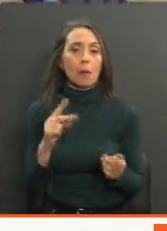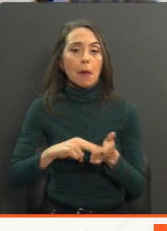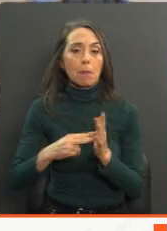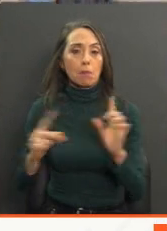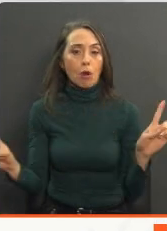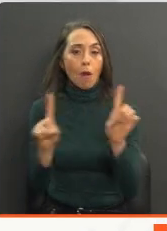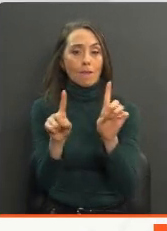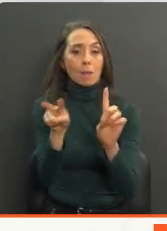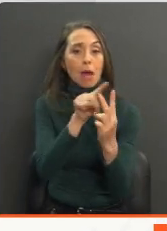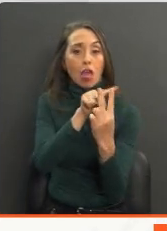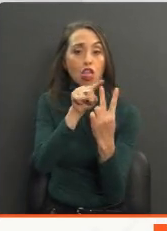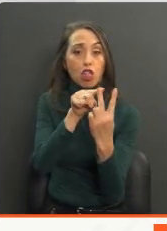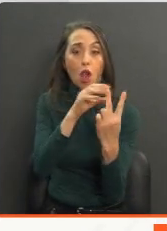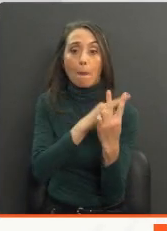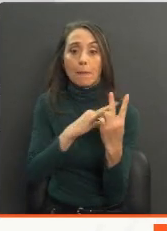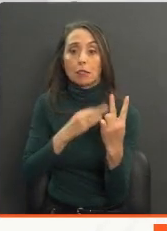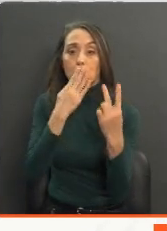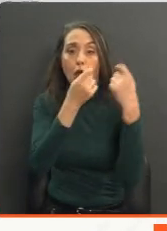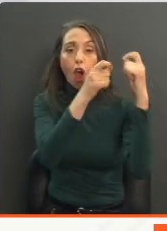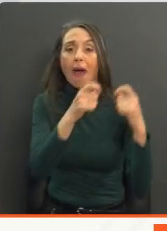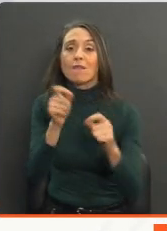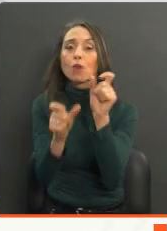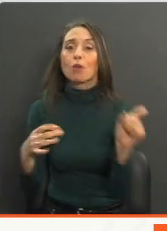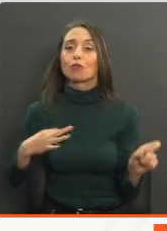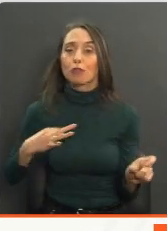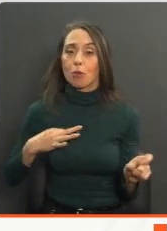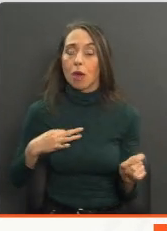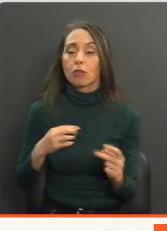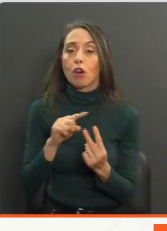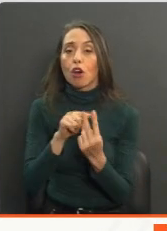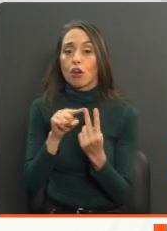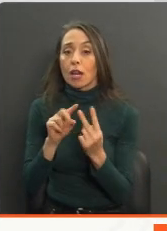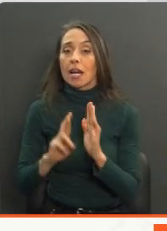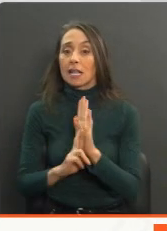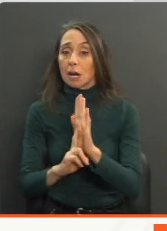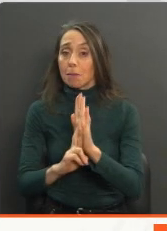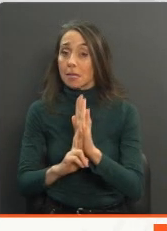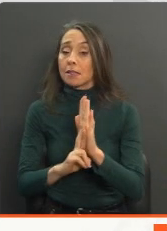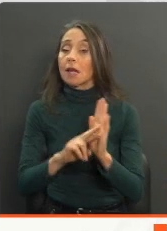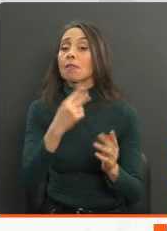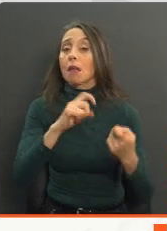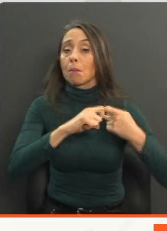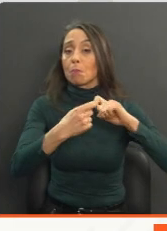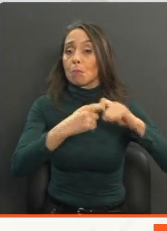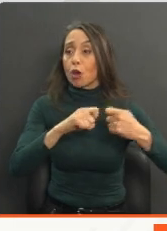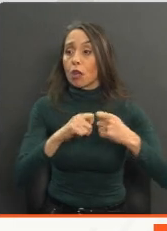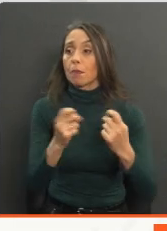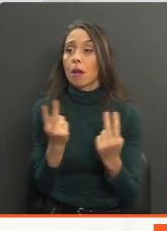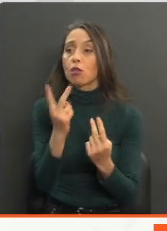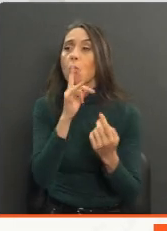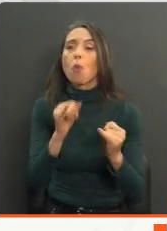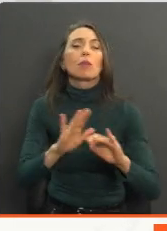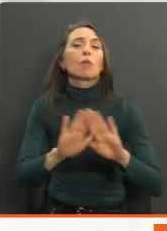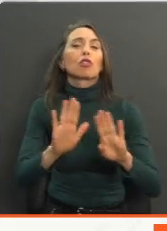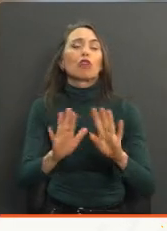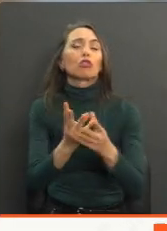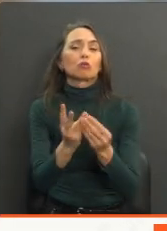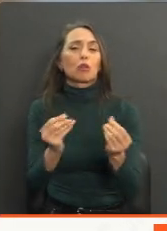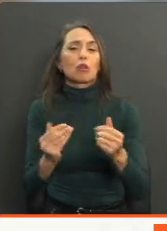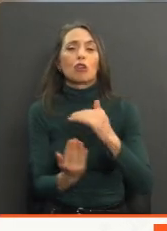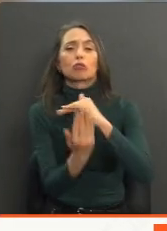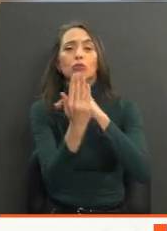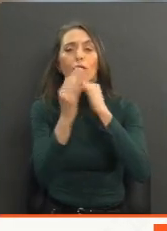dos de los ministros mejor evaluados y que representan las dos almas del gobierno. Polémica que al final del día ambos dieron por cerrada en Instagram.